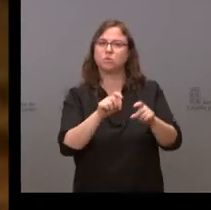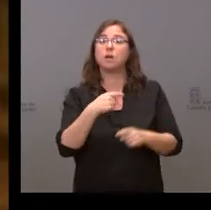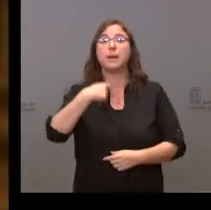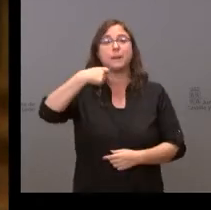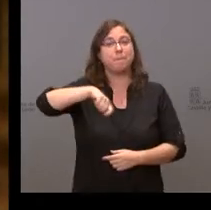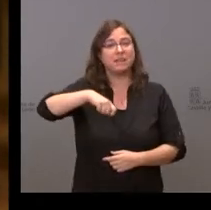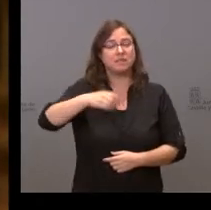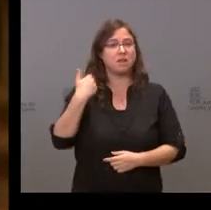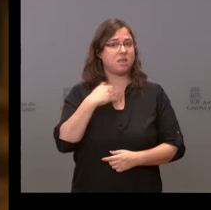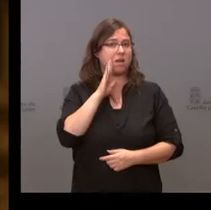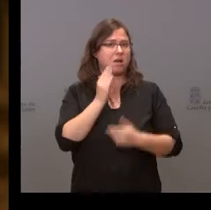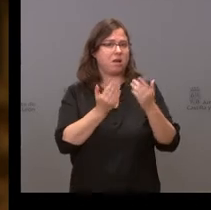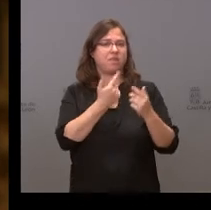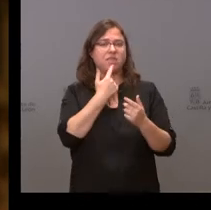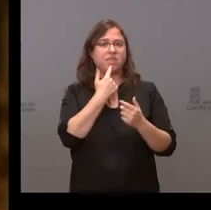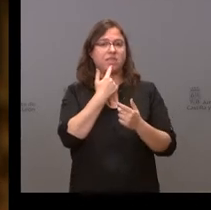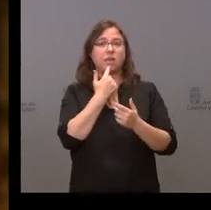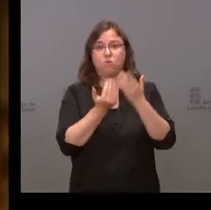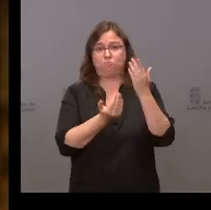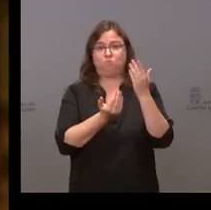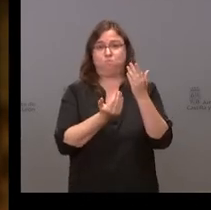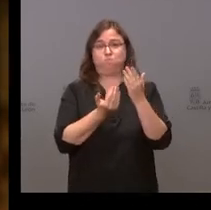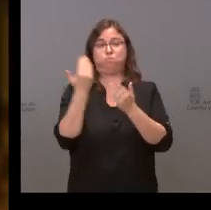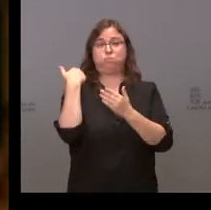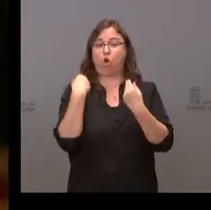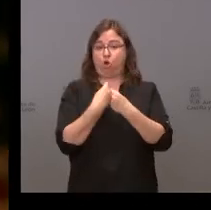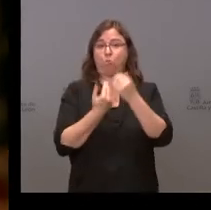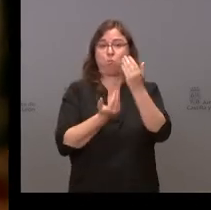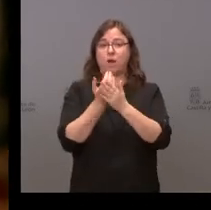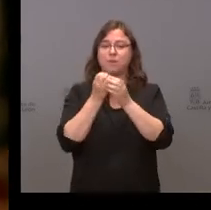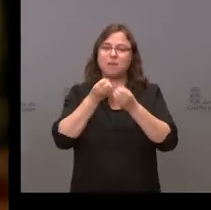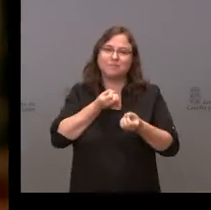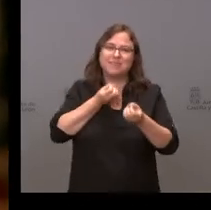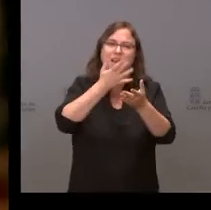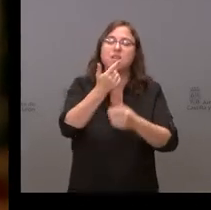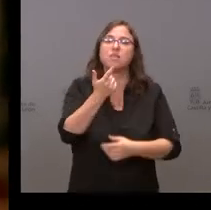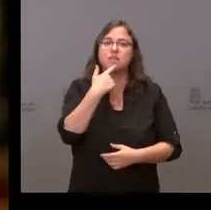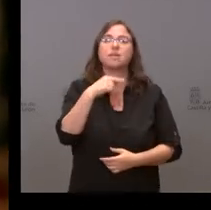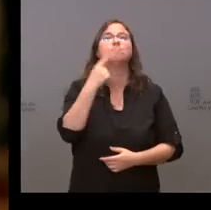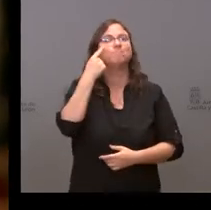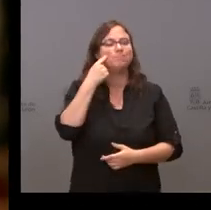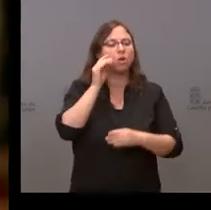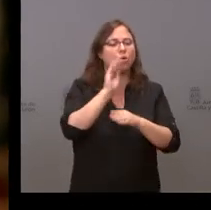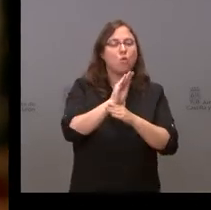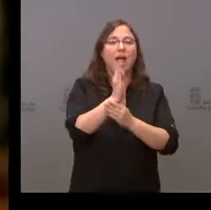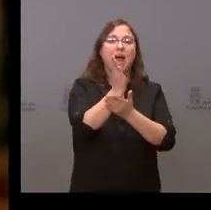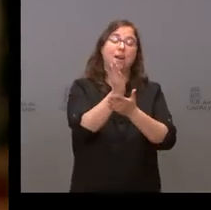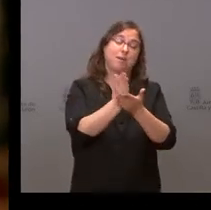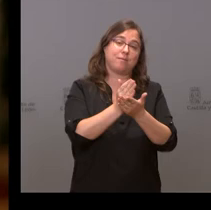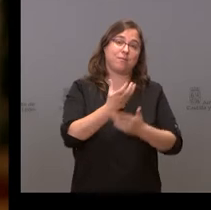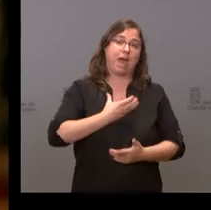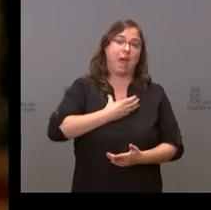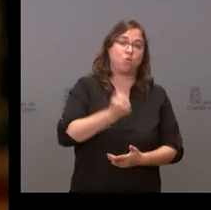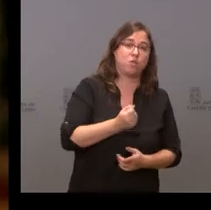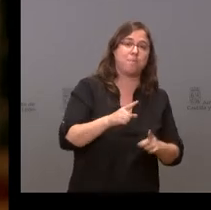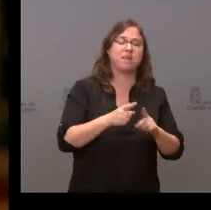dijo en la declaración institucional que hizo al principio con usted que iba a tener en cuenta a las entidades locales y a los ayuntamientos. Yo